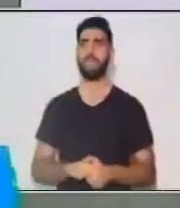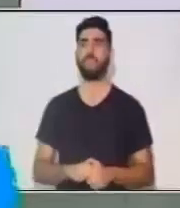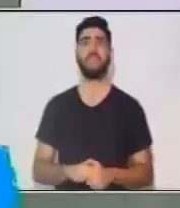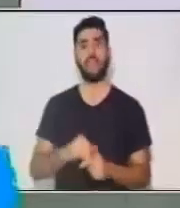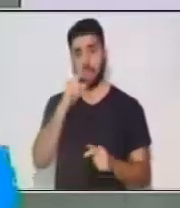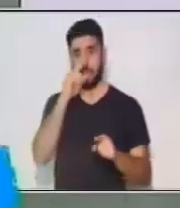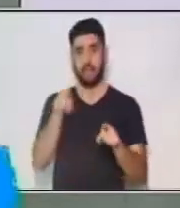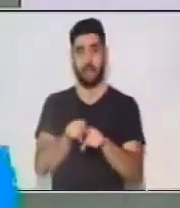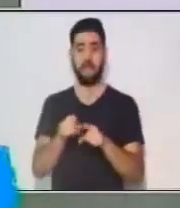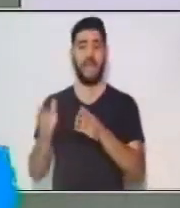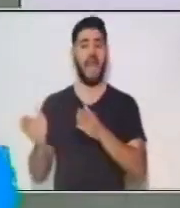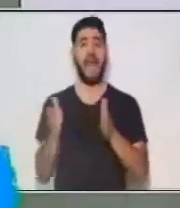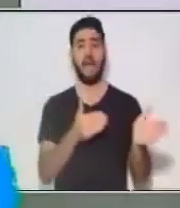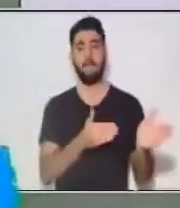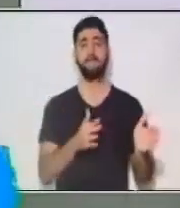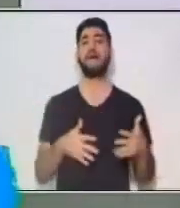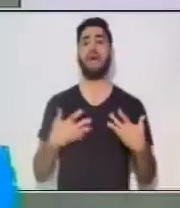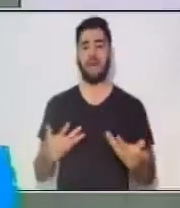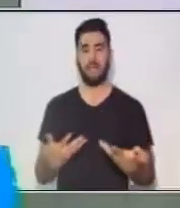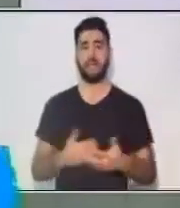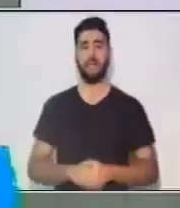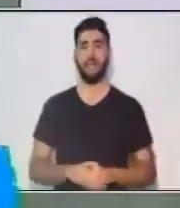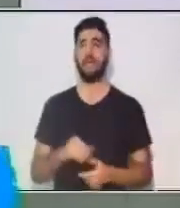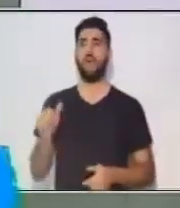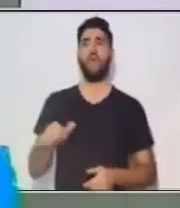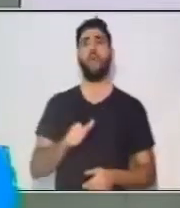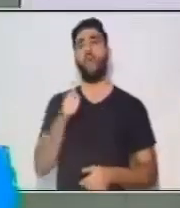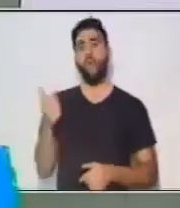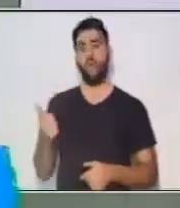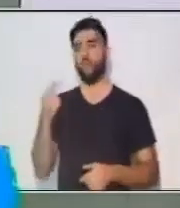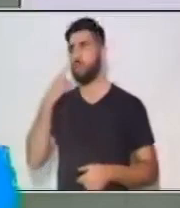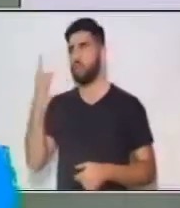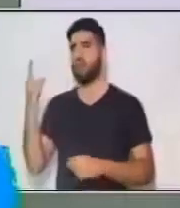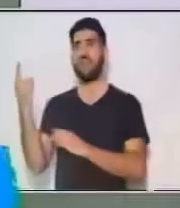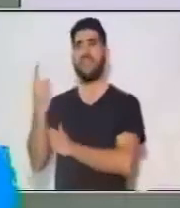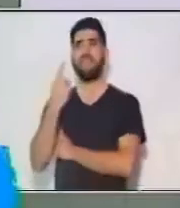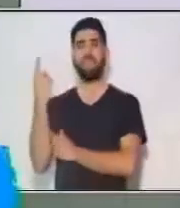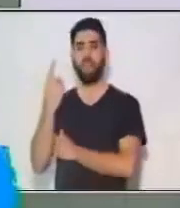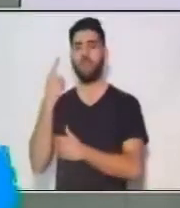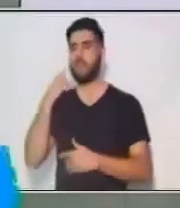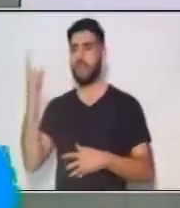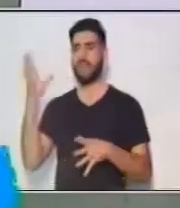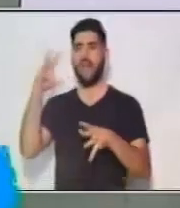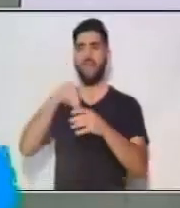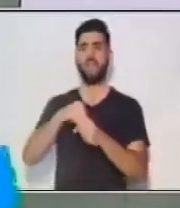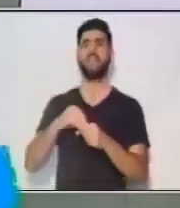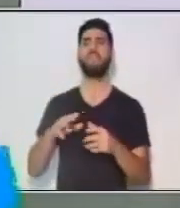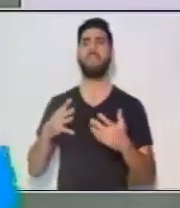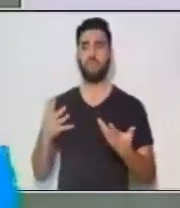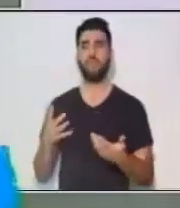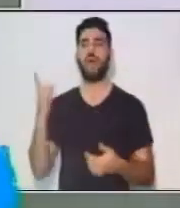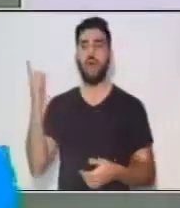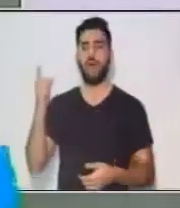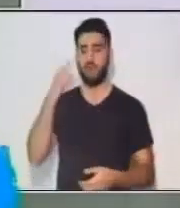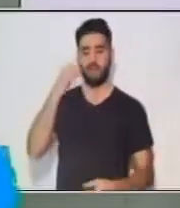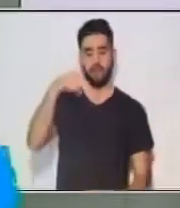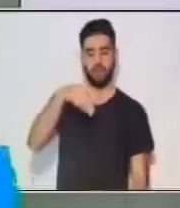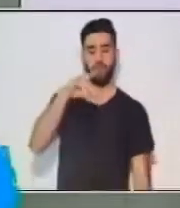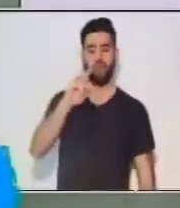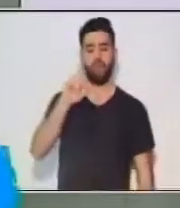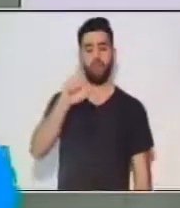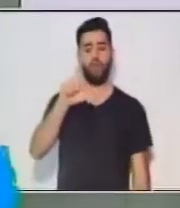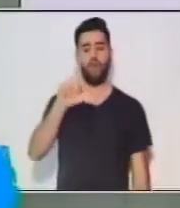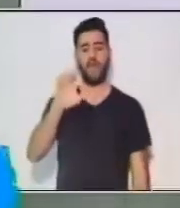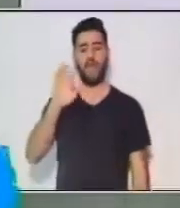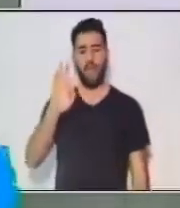aparte del sujeto y el predicado, hay otra parte más importante dentro de esta, que es el núcleo del sujeto y el